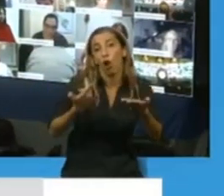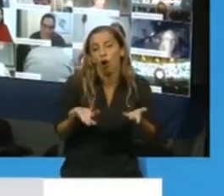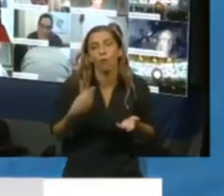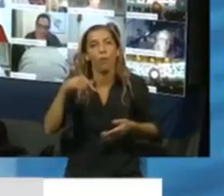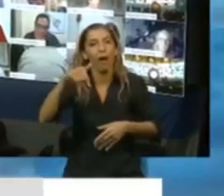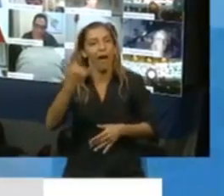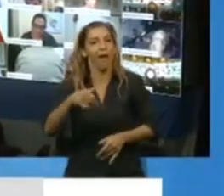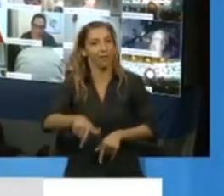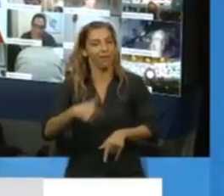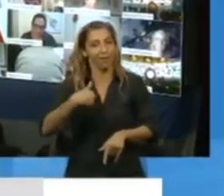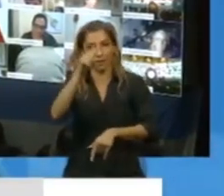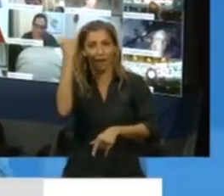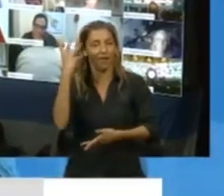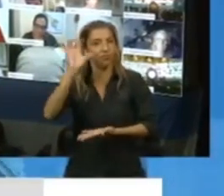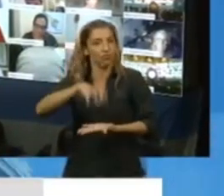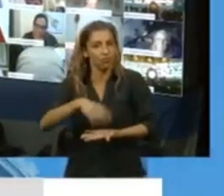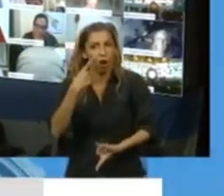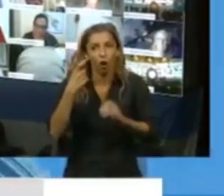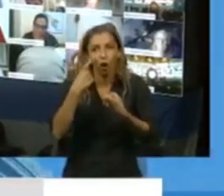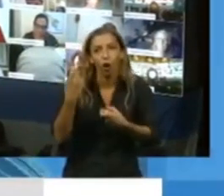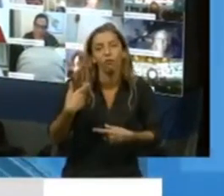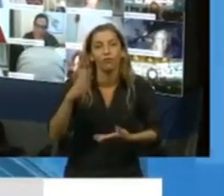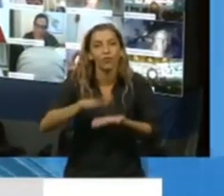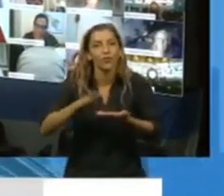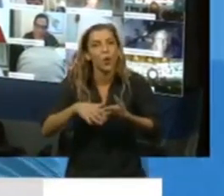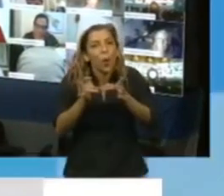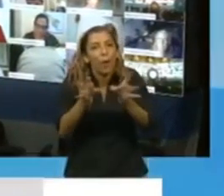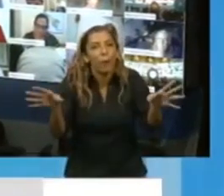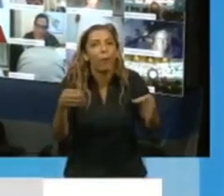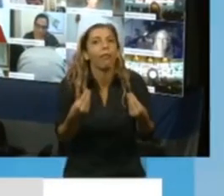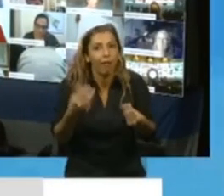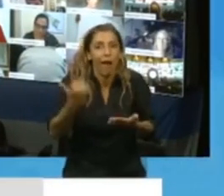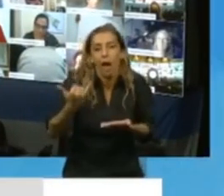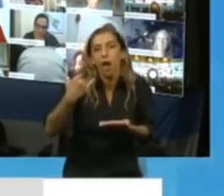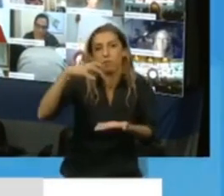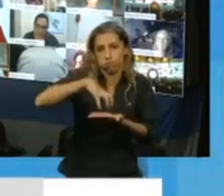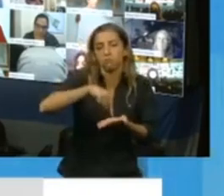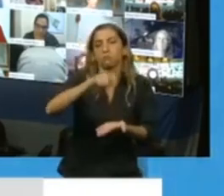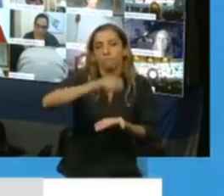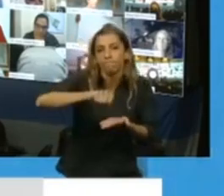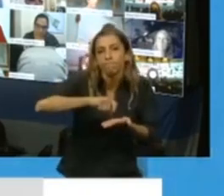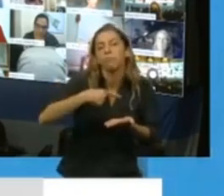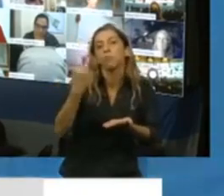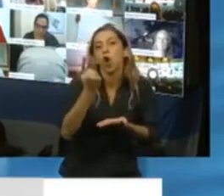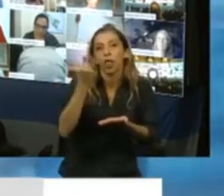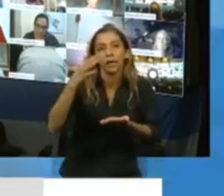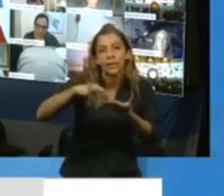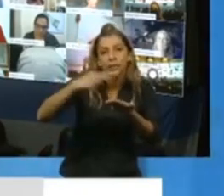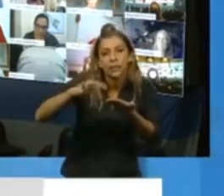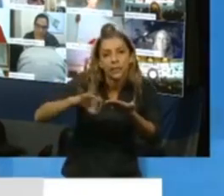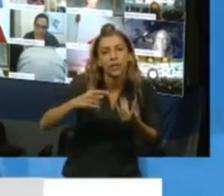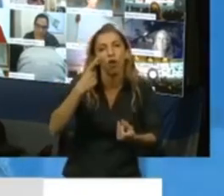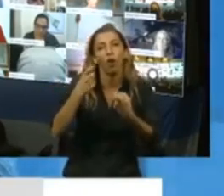que hace el seguimiento, que hace la evaluación, y que sirve también para arrojar